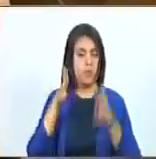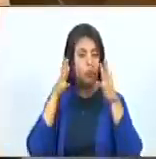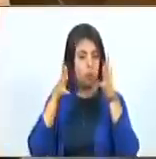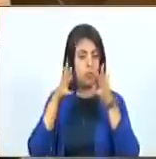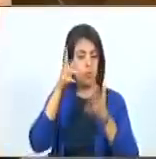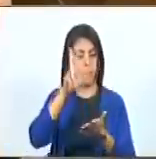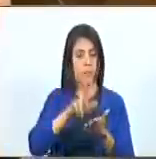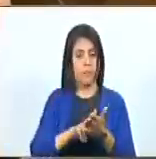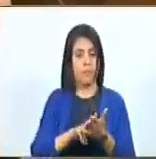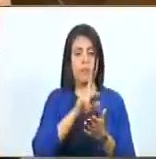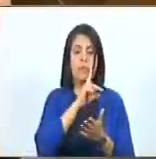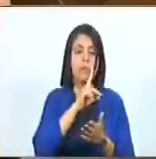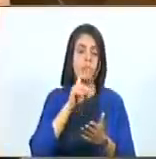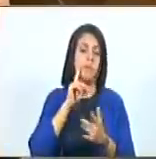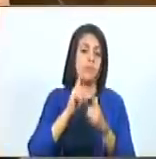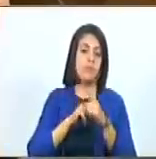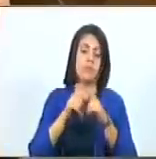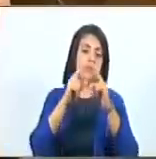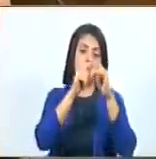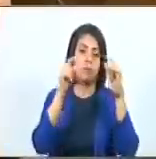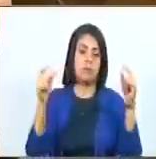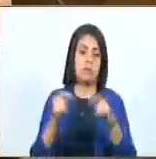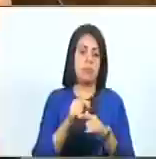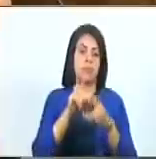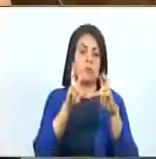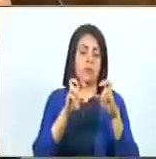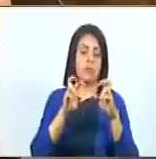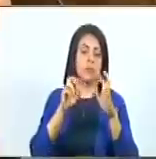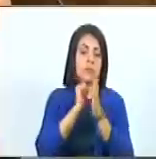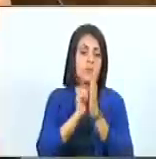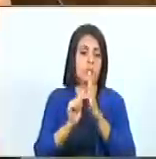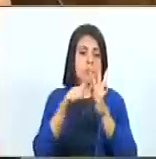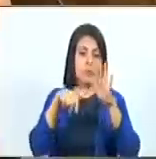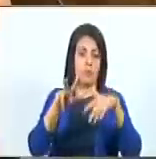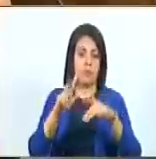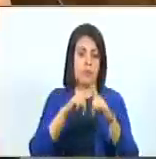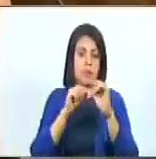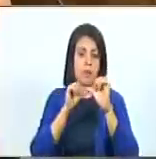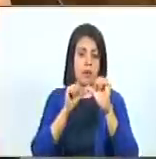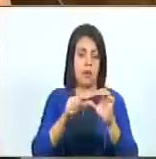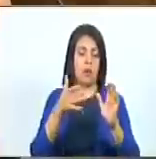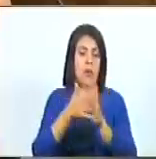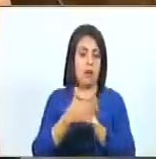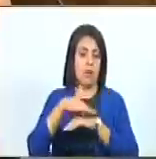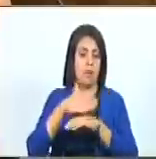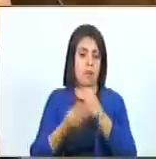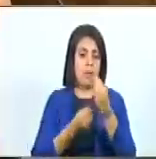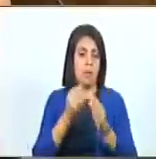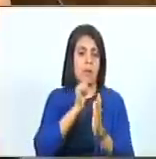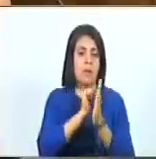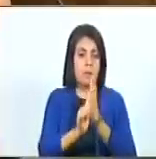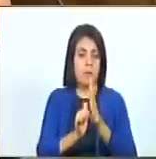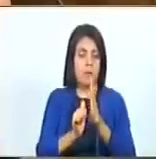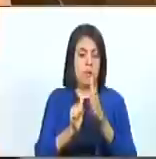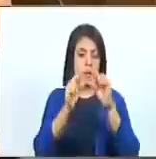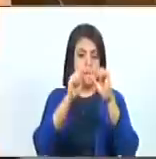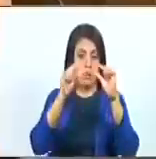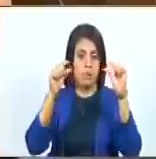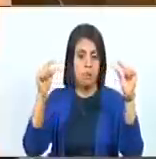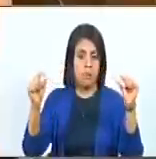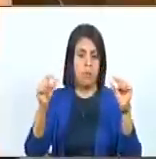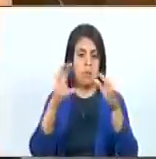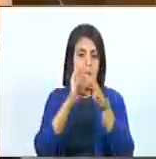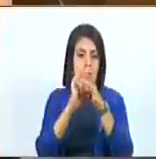sugiere aprobar la denominación del epígrafe del nuevo artículo 13, quedando redactado de la siguiente manera. Epígrafe,